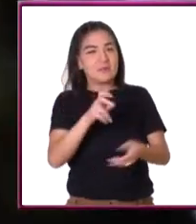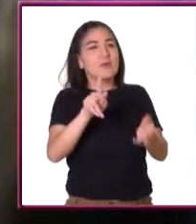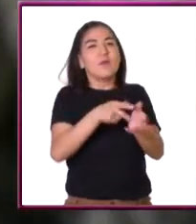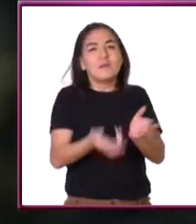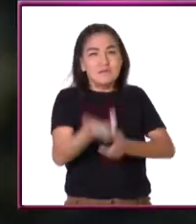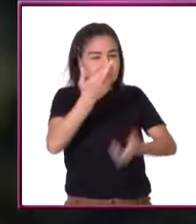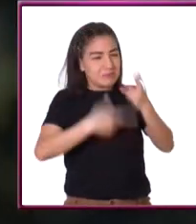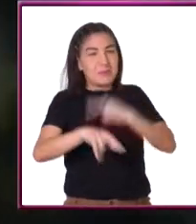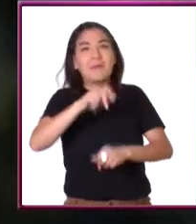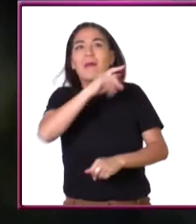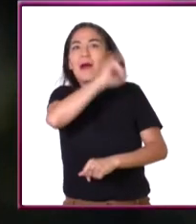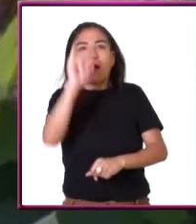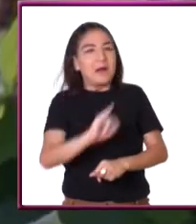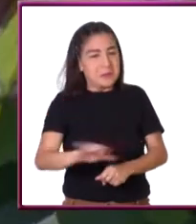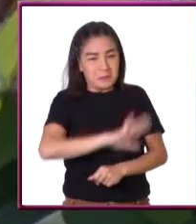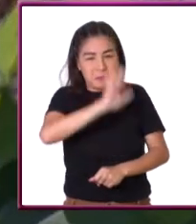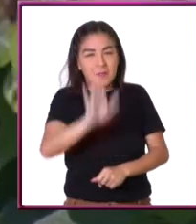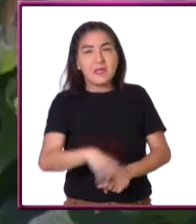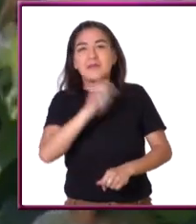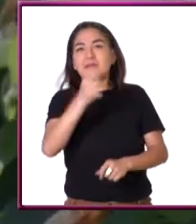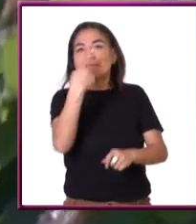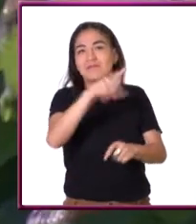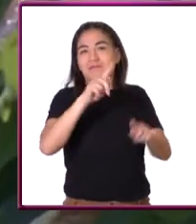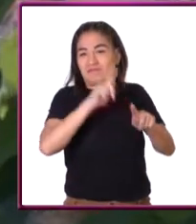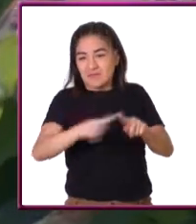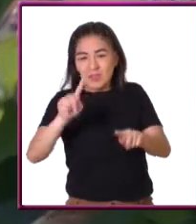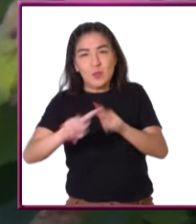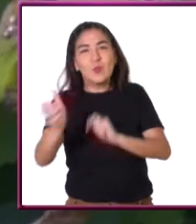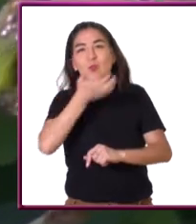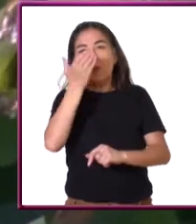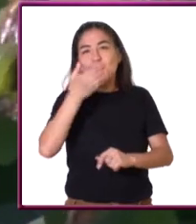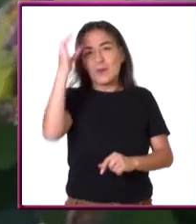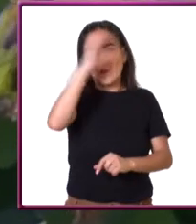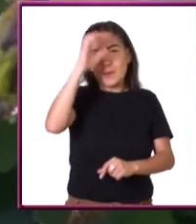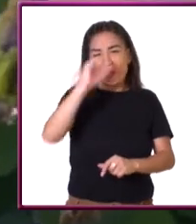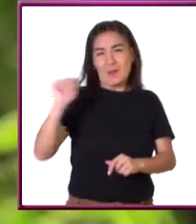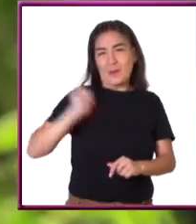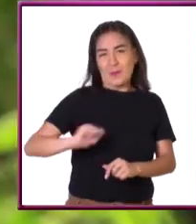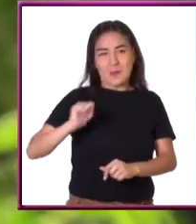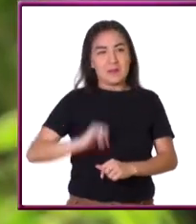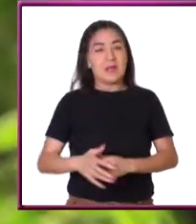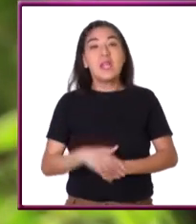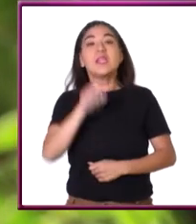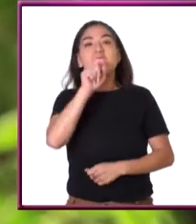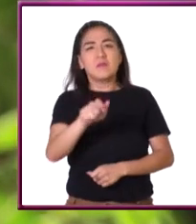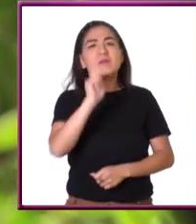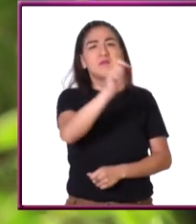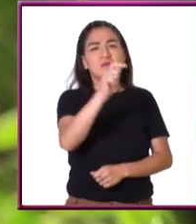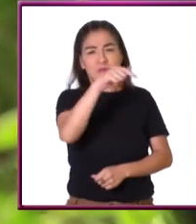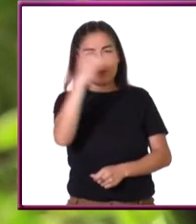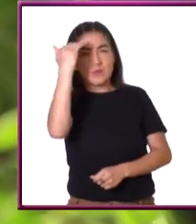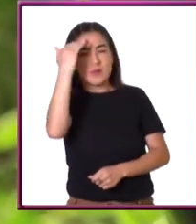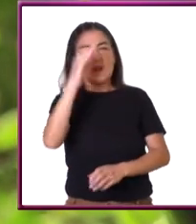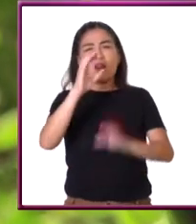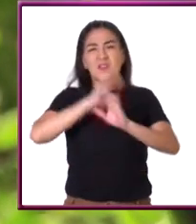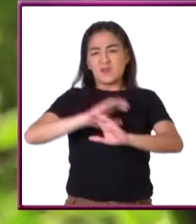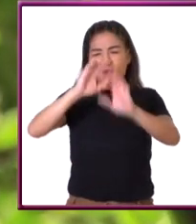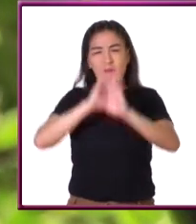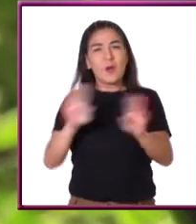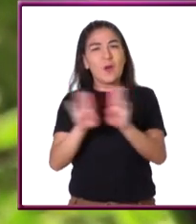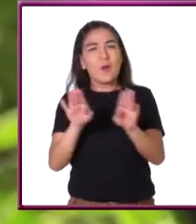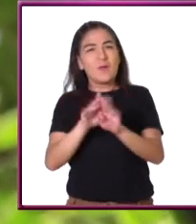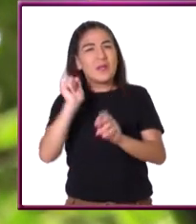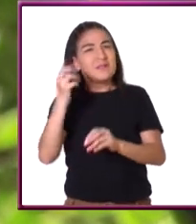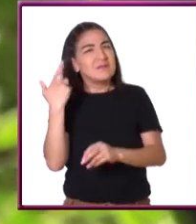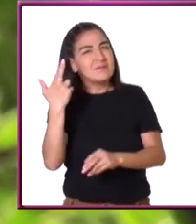símbolo de resurrección e inmortalidad por diversas culturas de la antigüedad. Además, son muy conocidas por su estridente